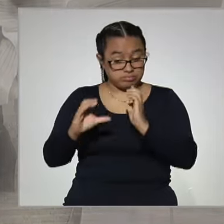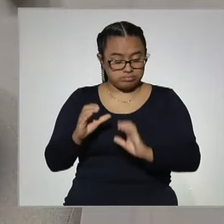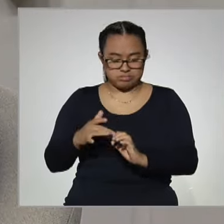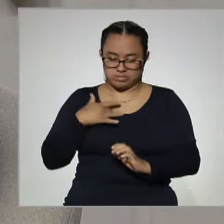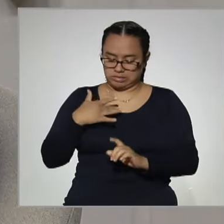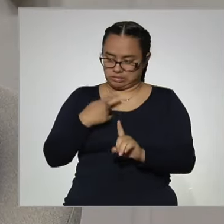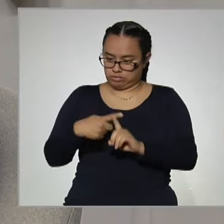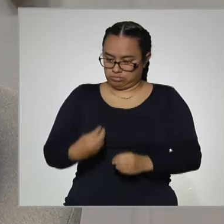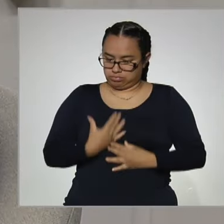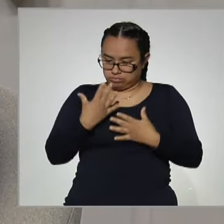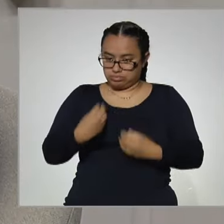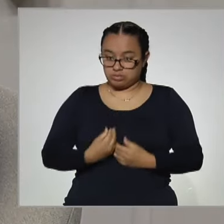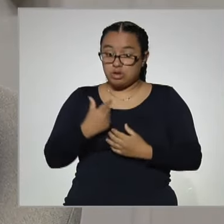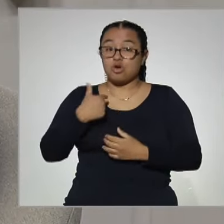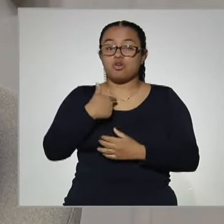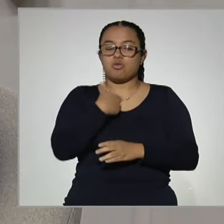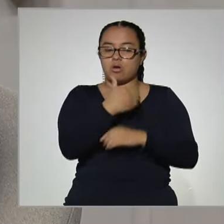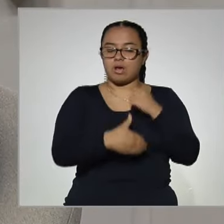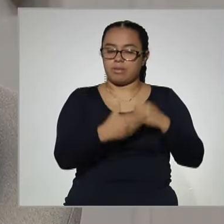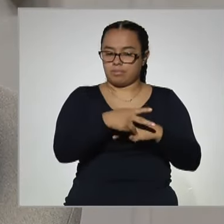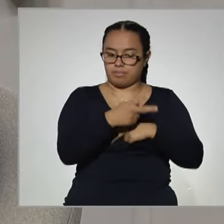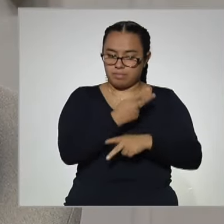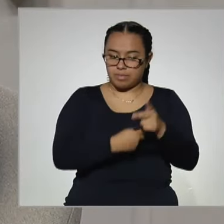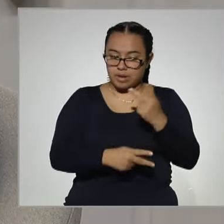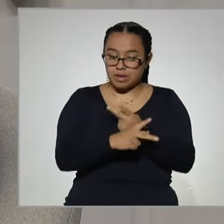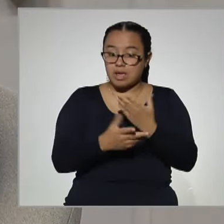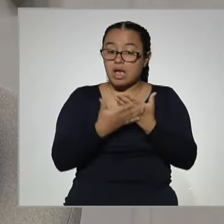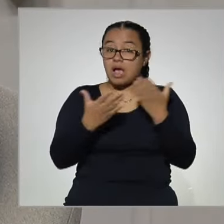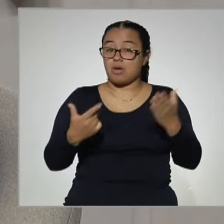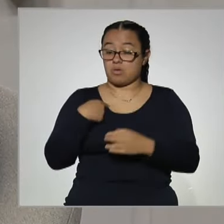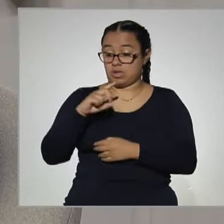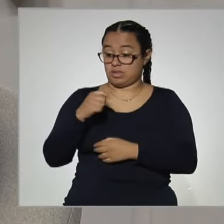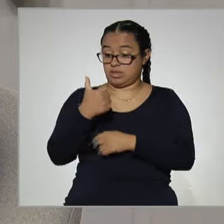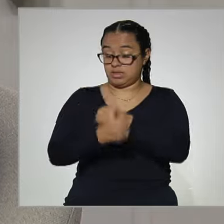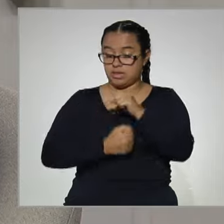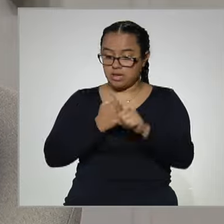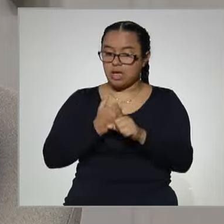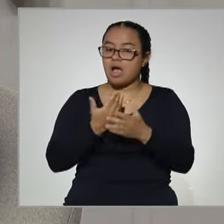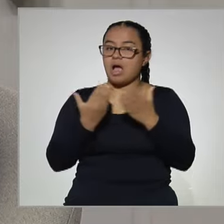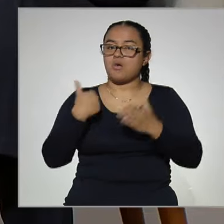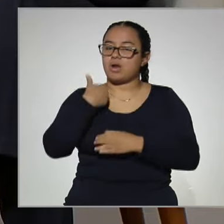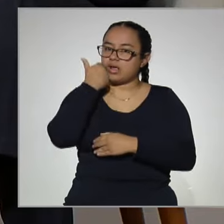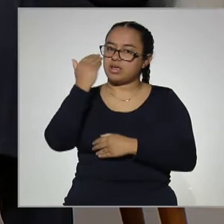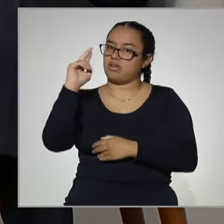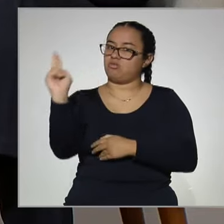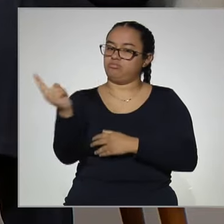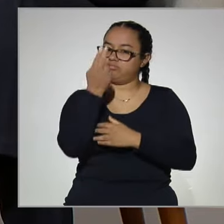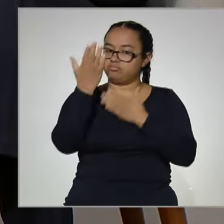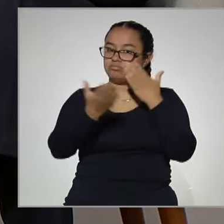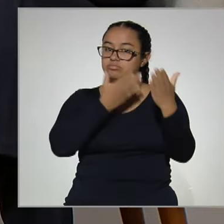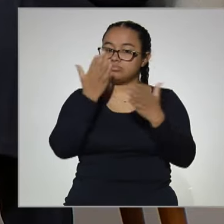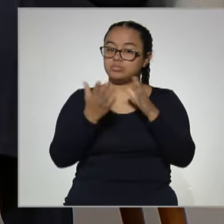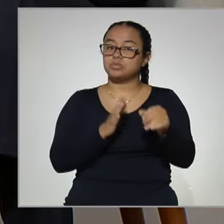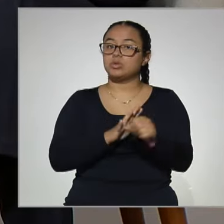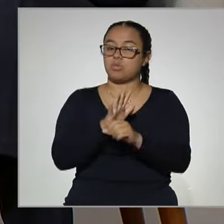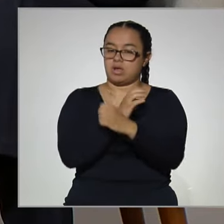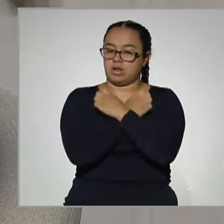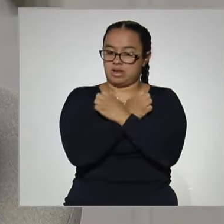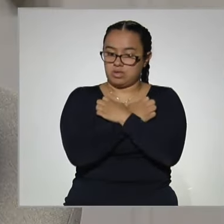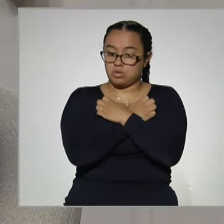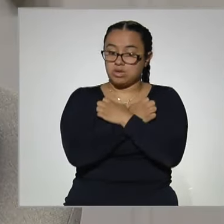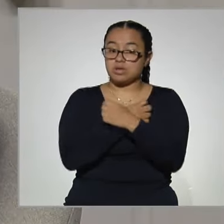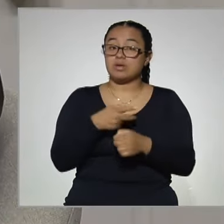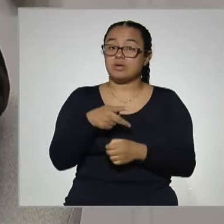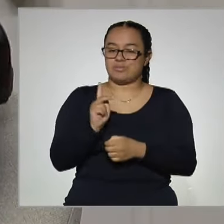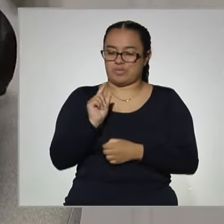motivante para mí. Yo terminé mi preparatoria, ahora tengo 36 años y quiero terminar mi licenciatura en educación, pero me da un poco